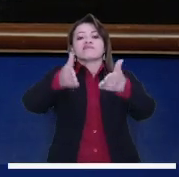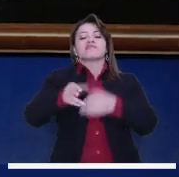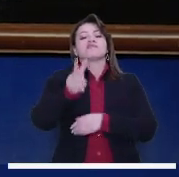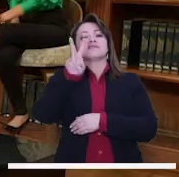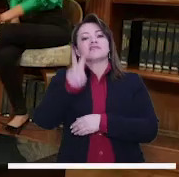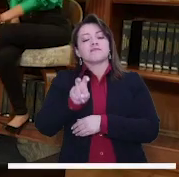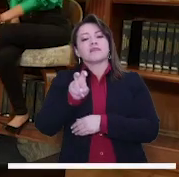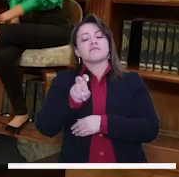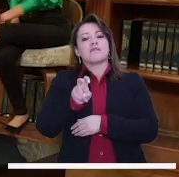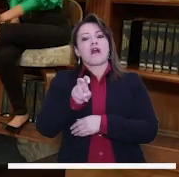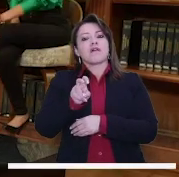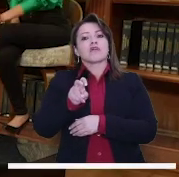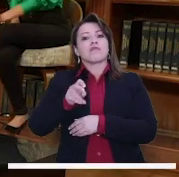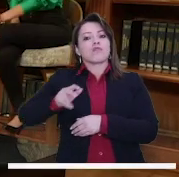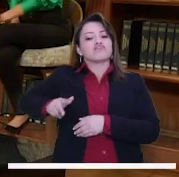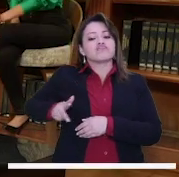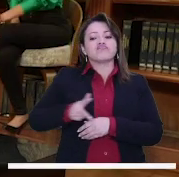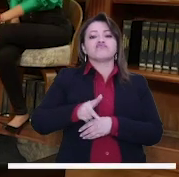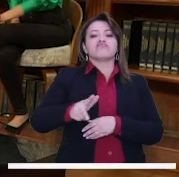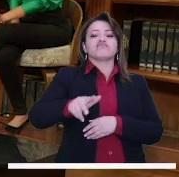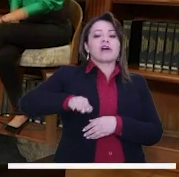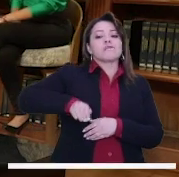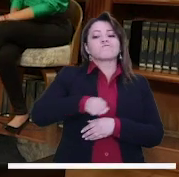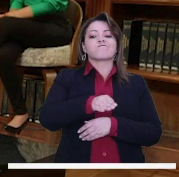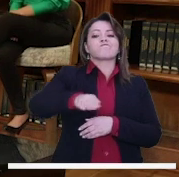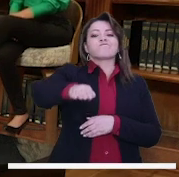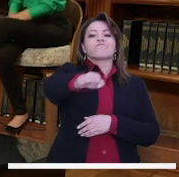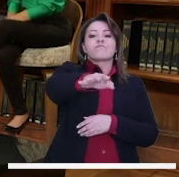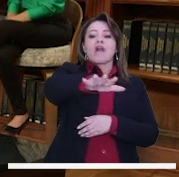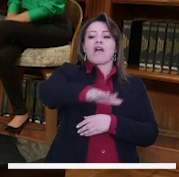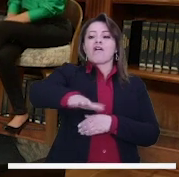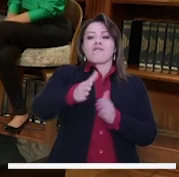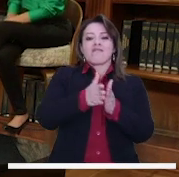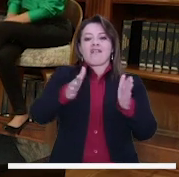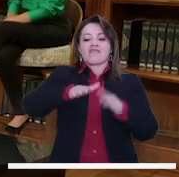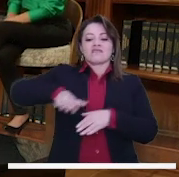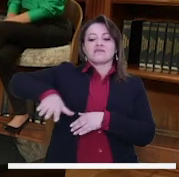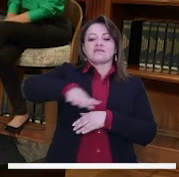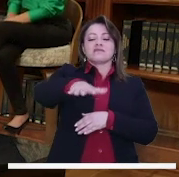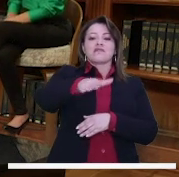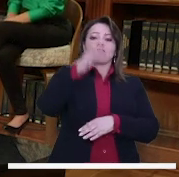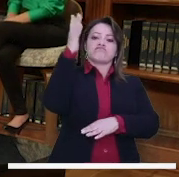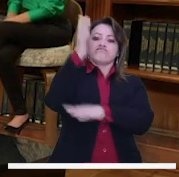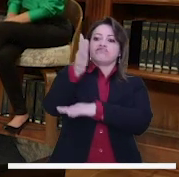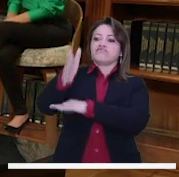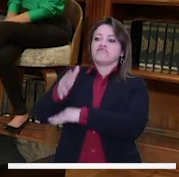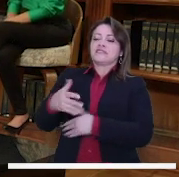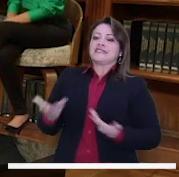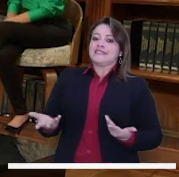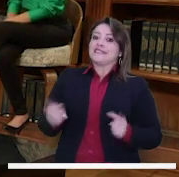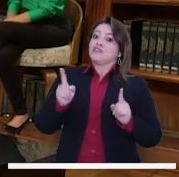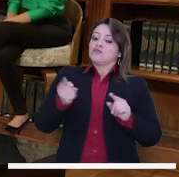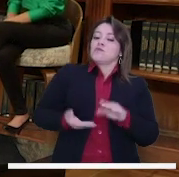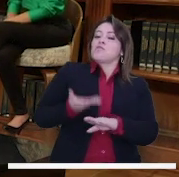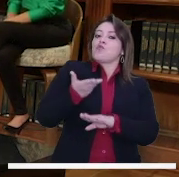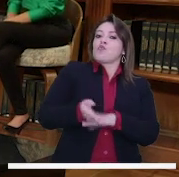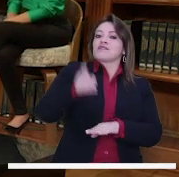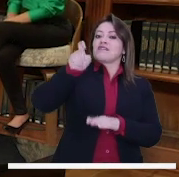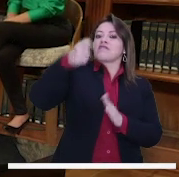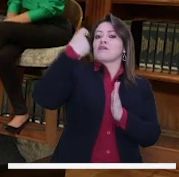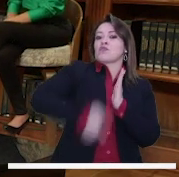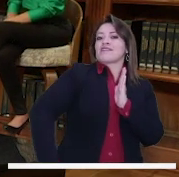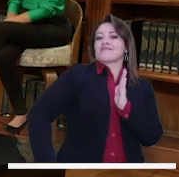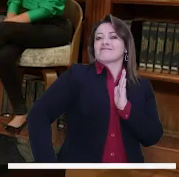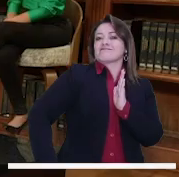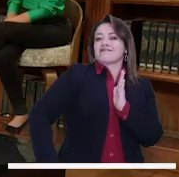séptima con buses muy grandes ocupando demasiado espacio talando árboles. Entonces, esta propuesta pues trata de